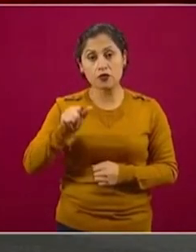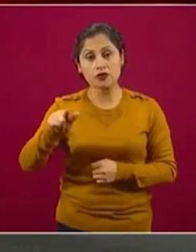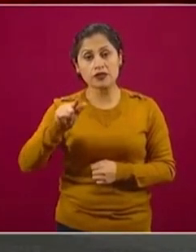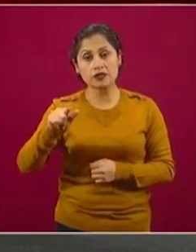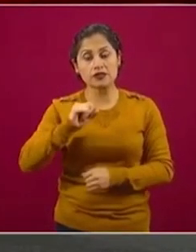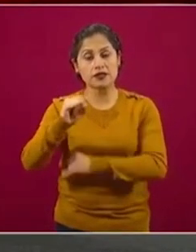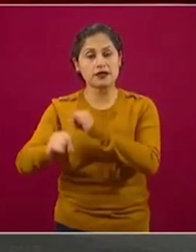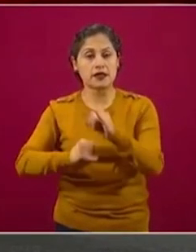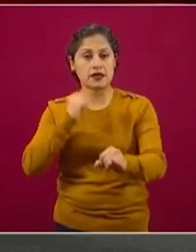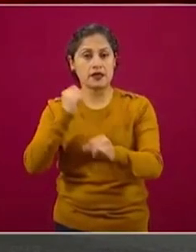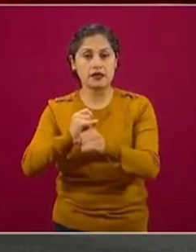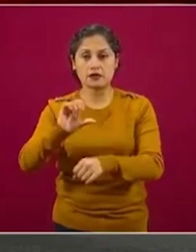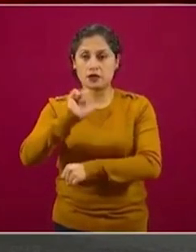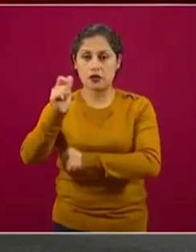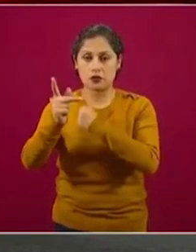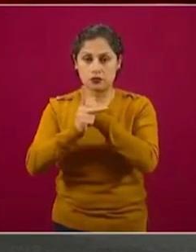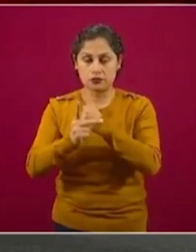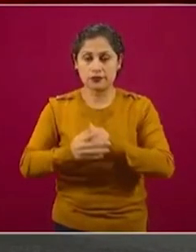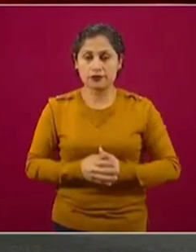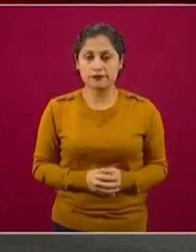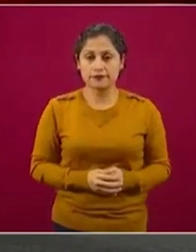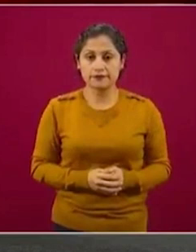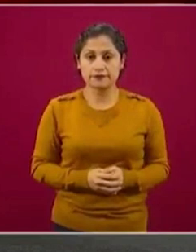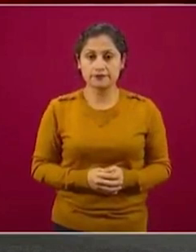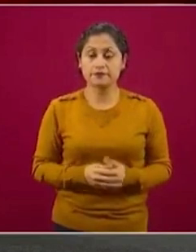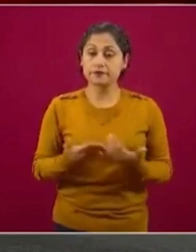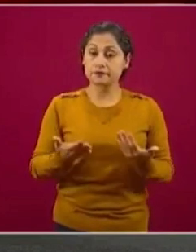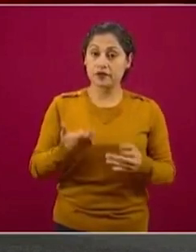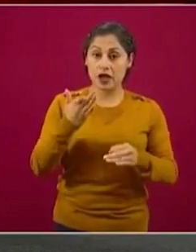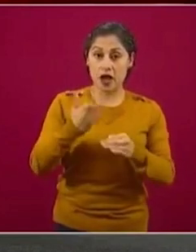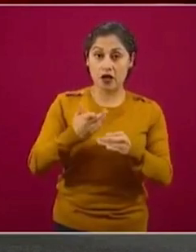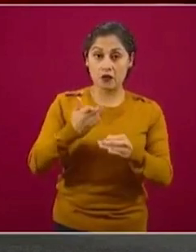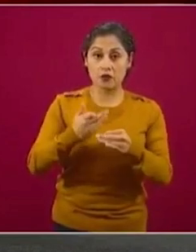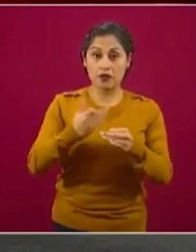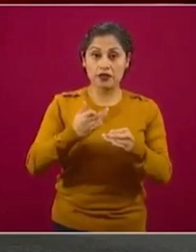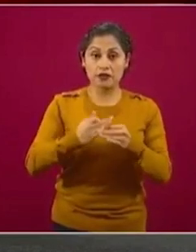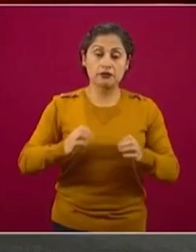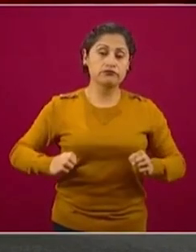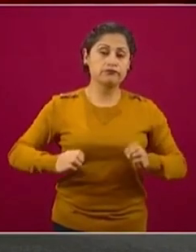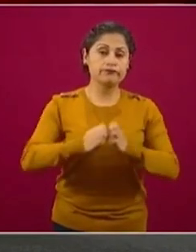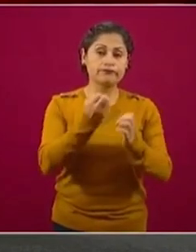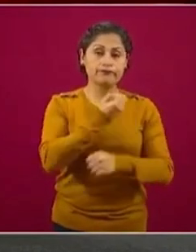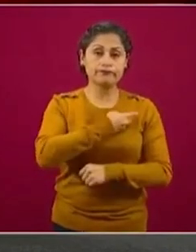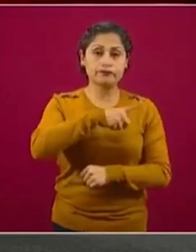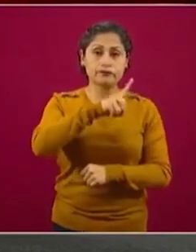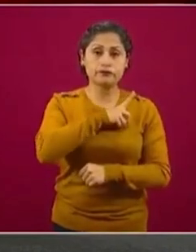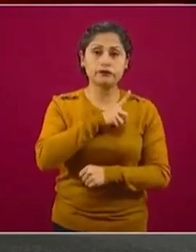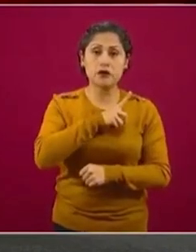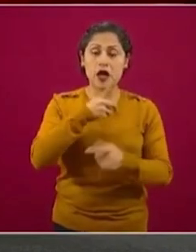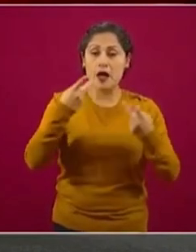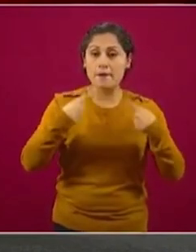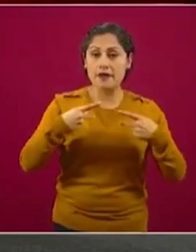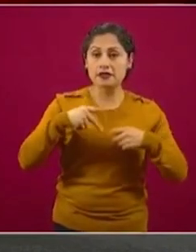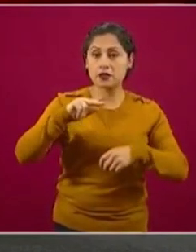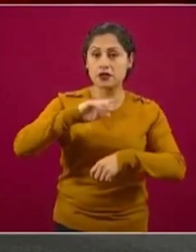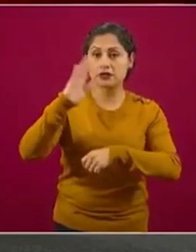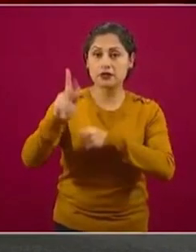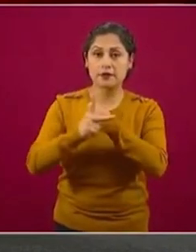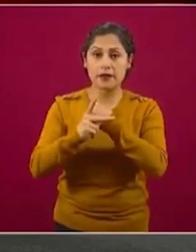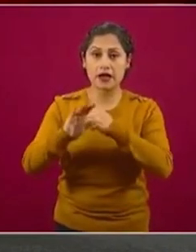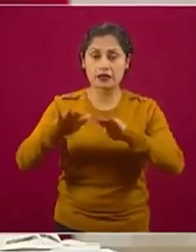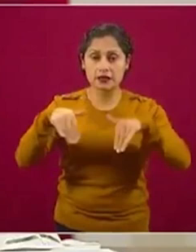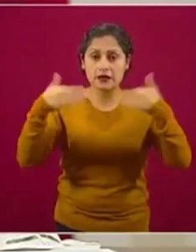internacional. Derivado de esta contingencia, la llegada de turistas internacionales se ha impactado